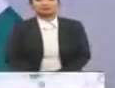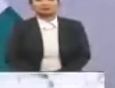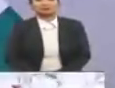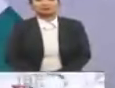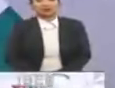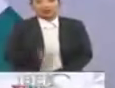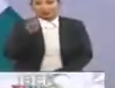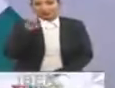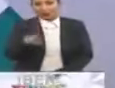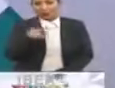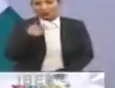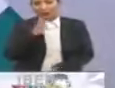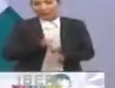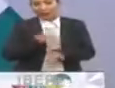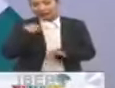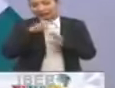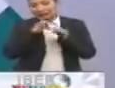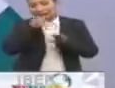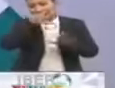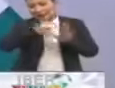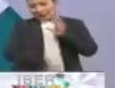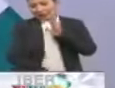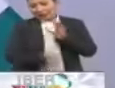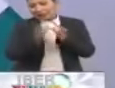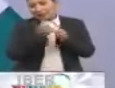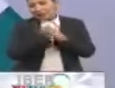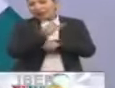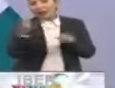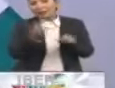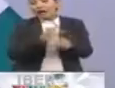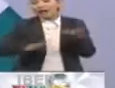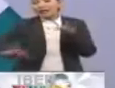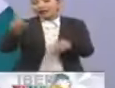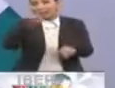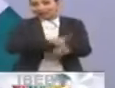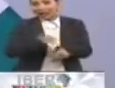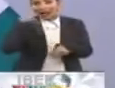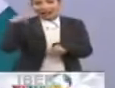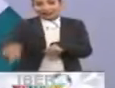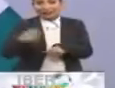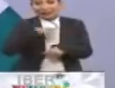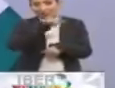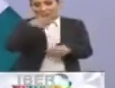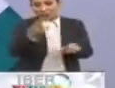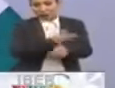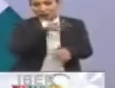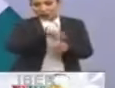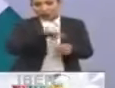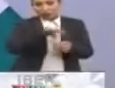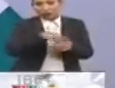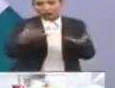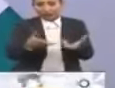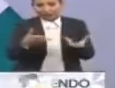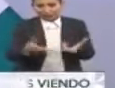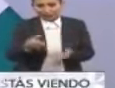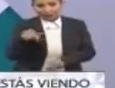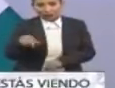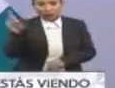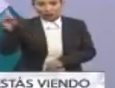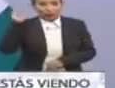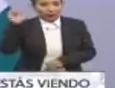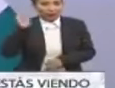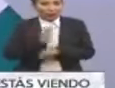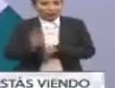Y precisamente para darnos más detalles sobre cómo se vive este día post-comicios, que se realizaron por supuesto este